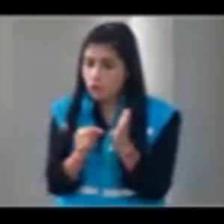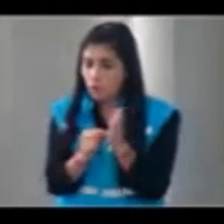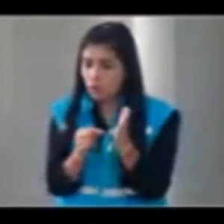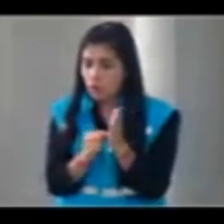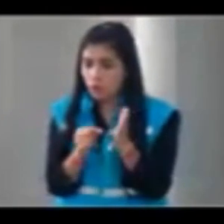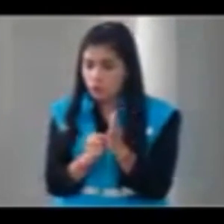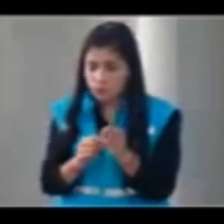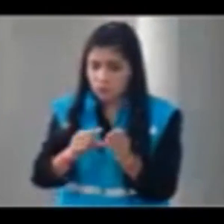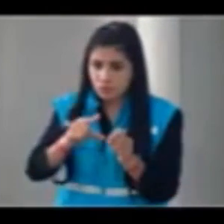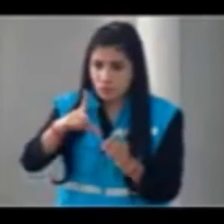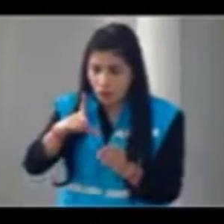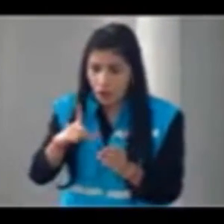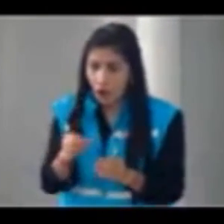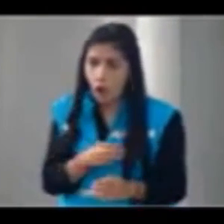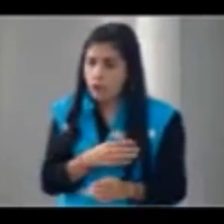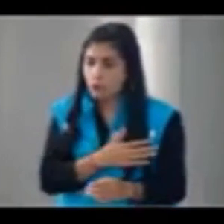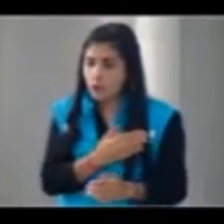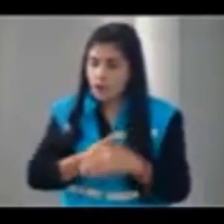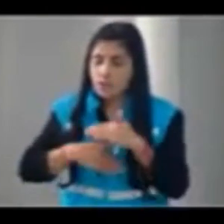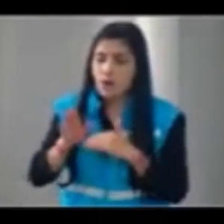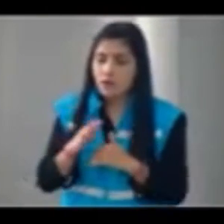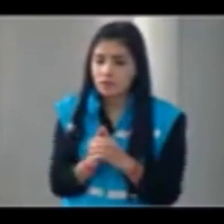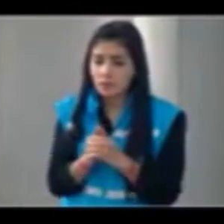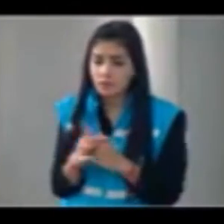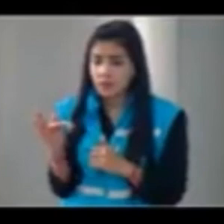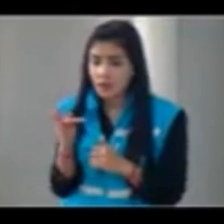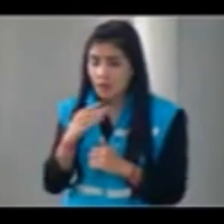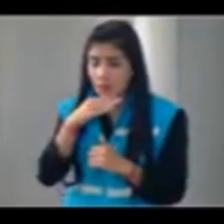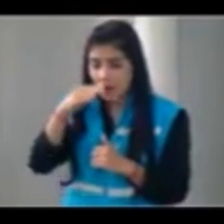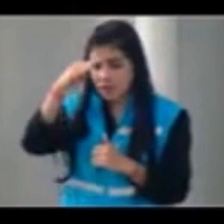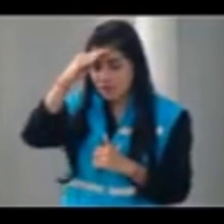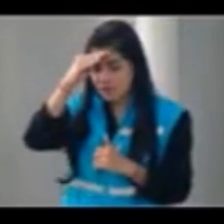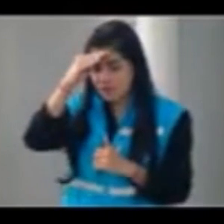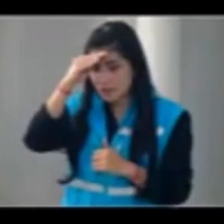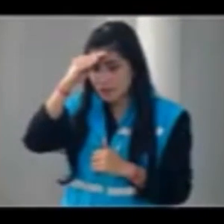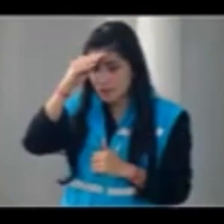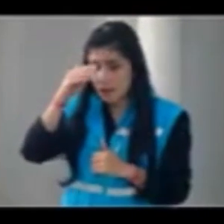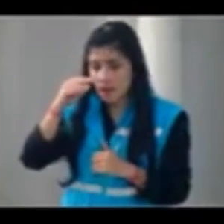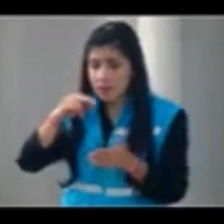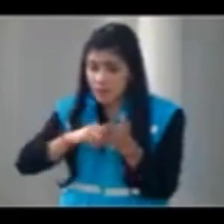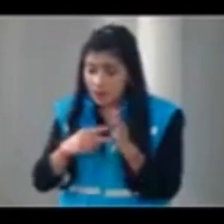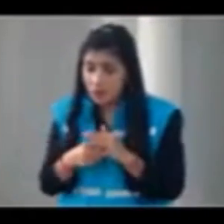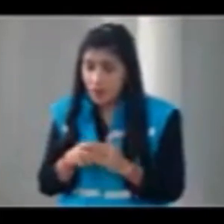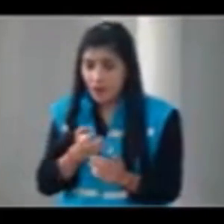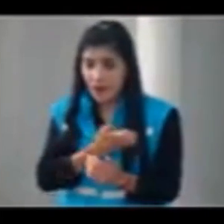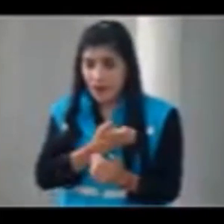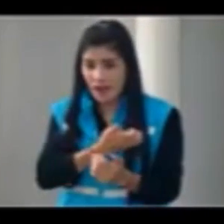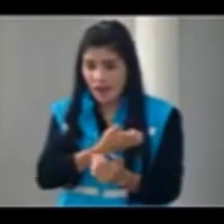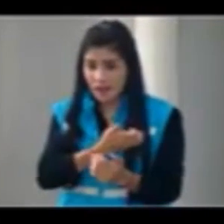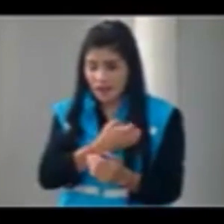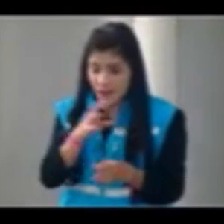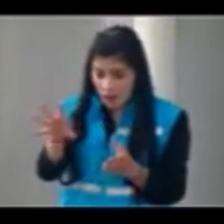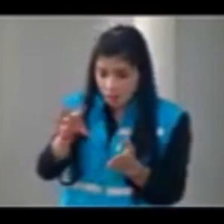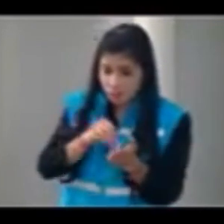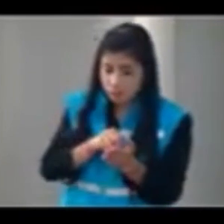pregunta para Telemedellín y es que uno espera que Telemedellín sea un medio pues si bien que hace parte de la alcaldía de Medellín que es público, en fin, pues no sea